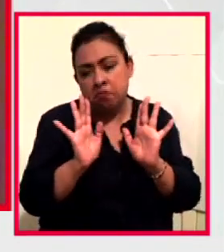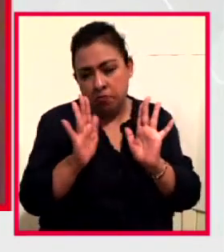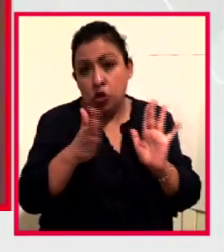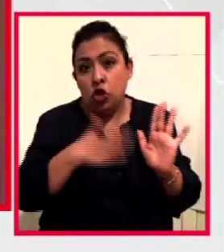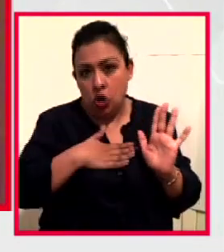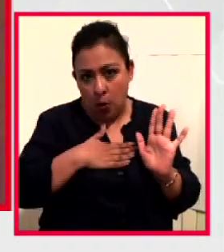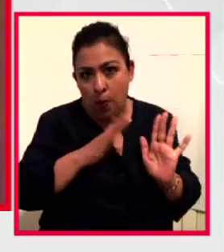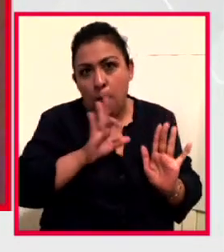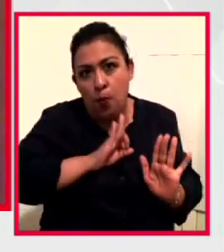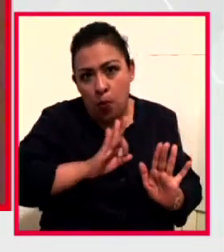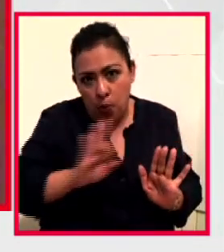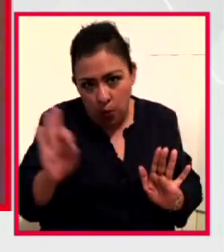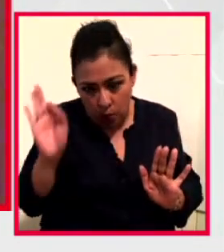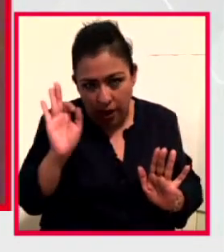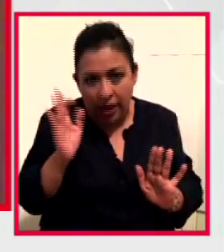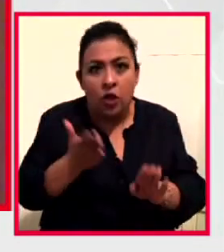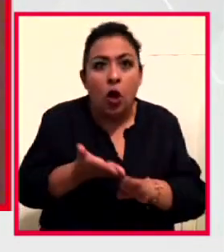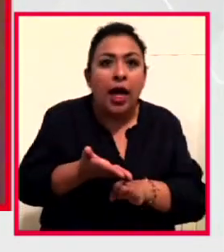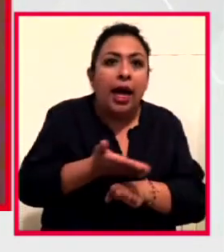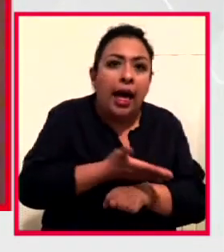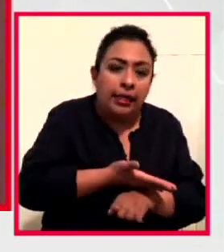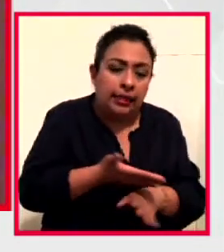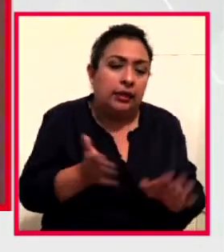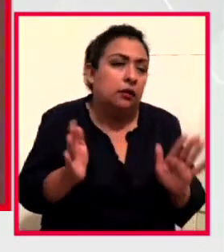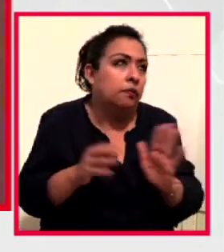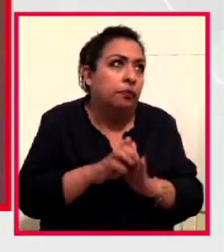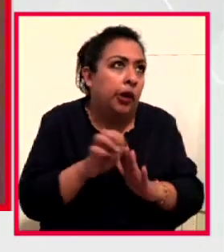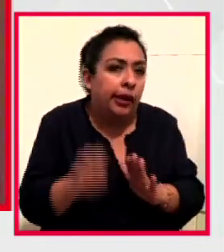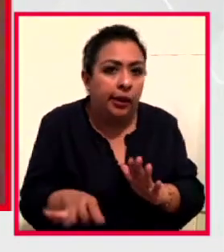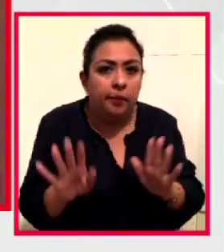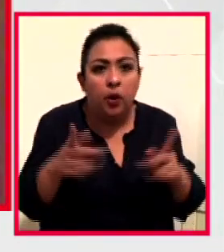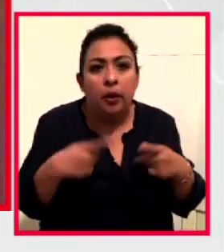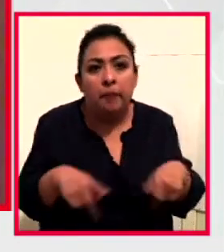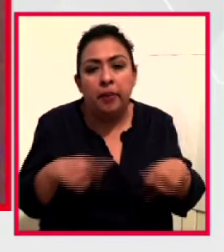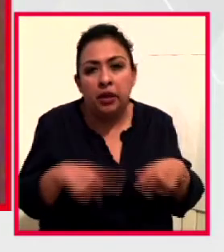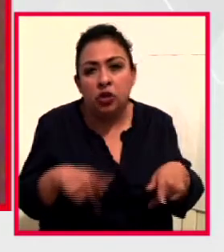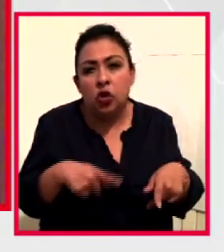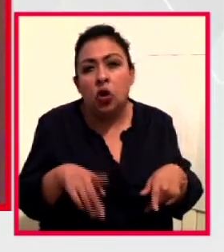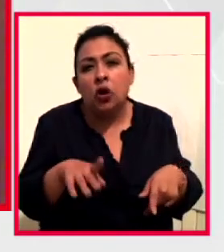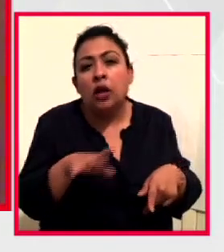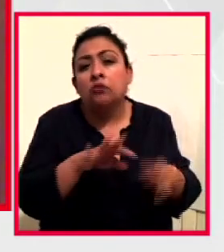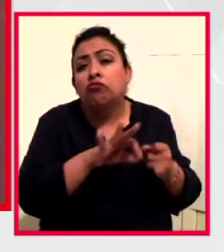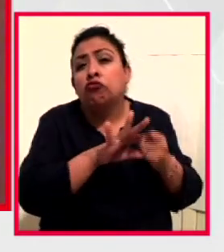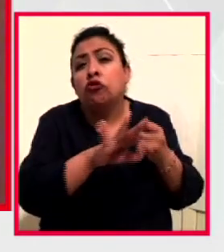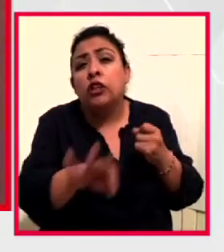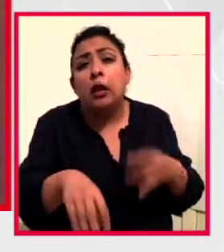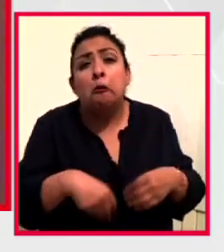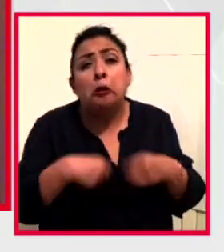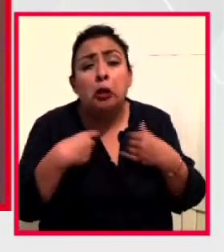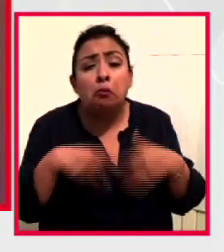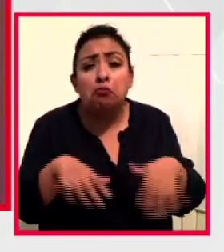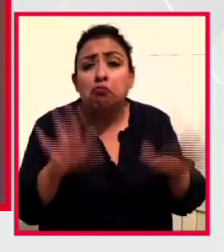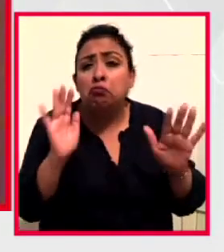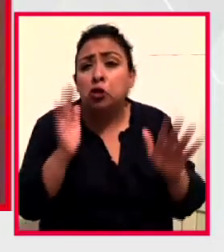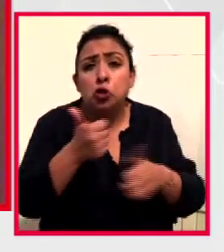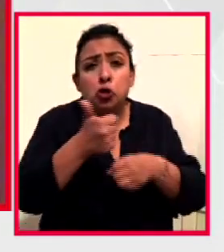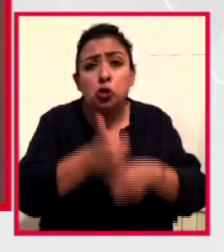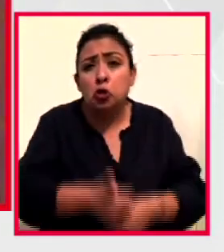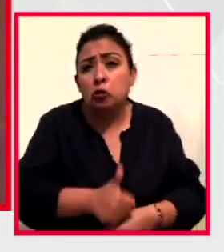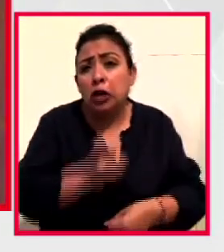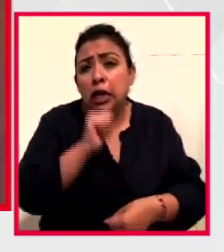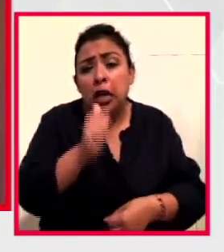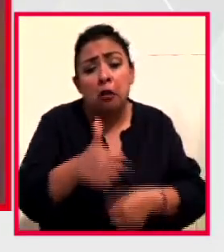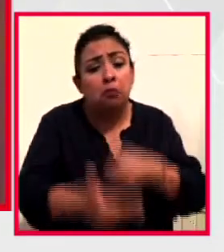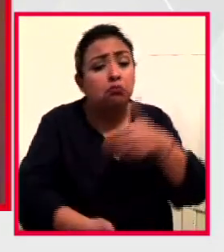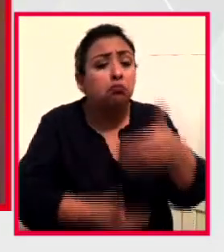quiero que se adelante, a lo mejor la gente puede tener un final de vida en donde no hay mayor sufrimiento, y muere hasta que